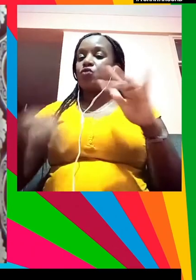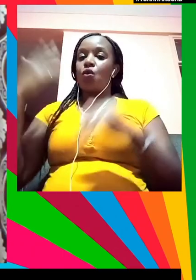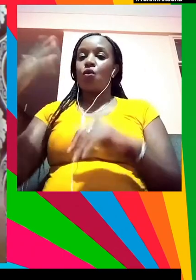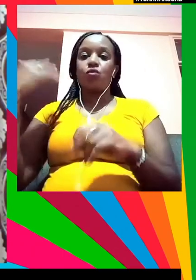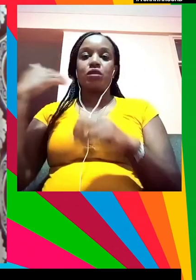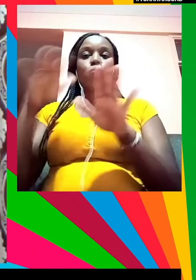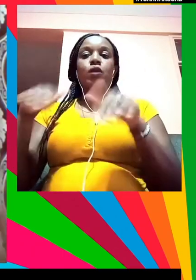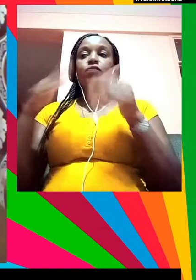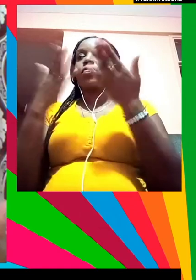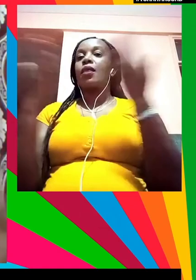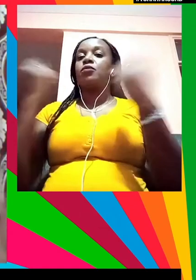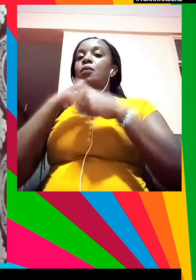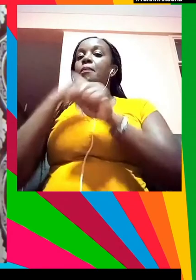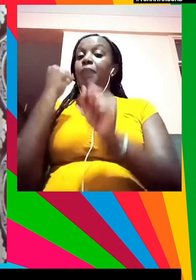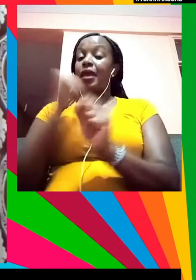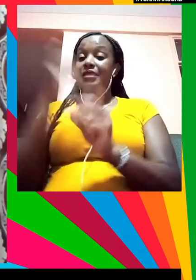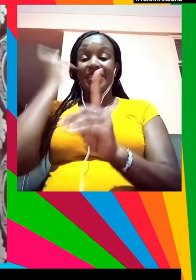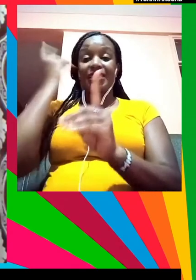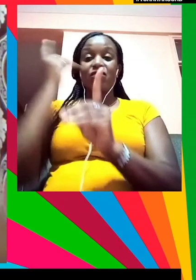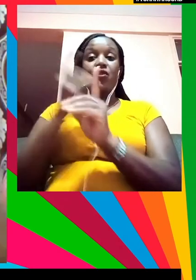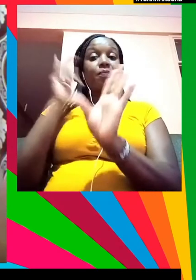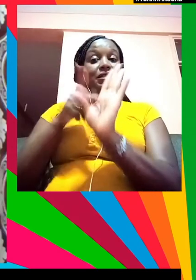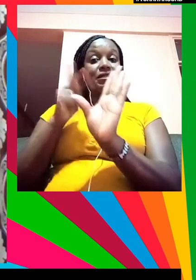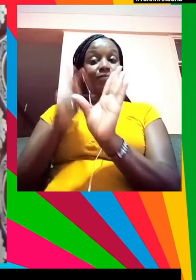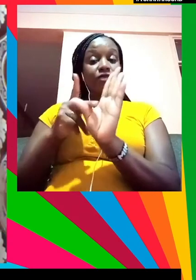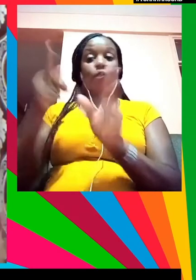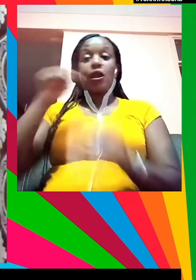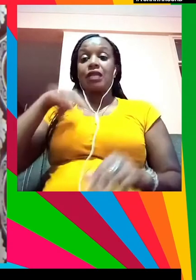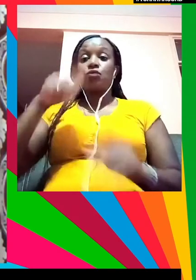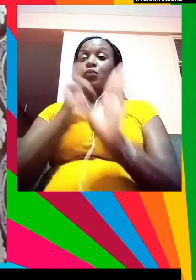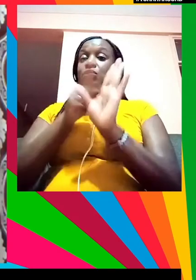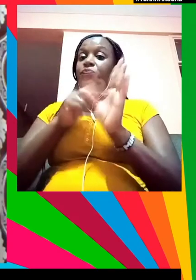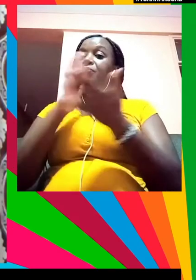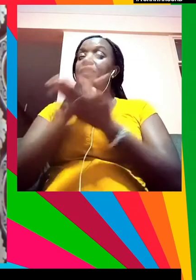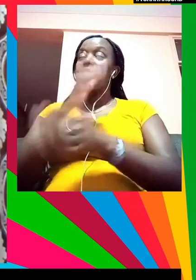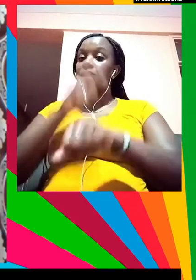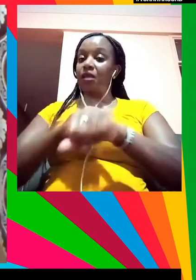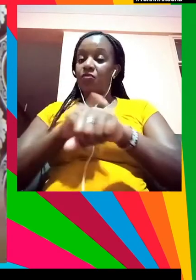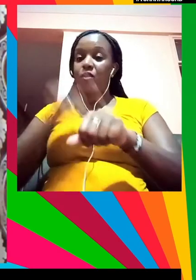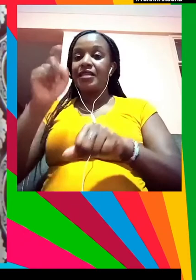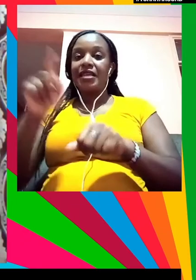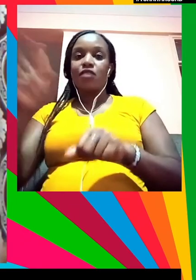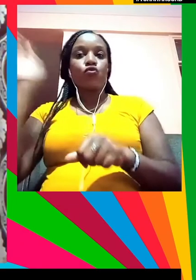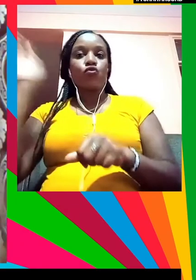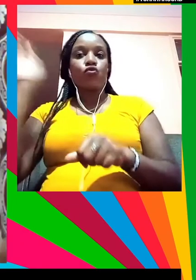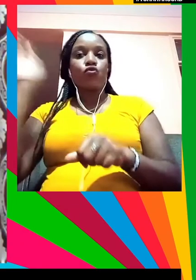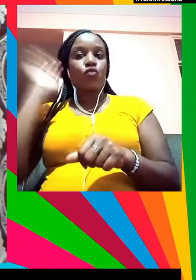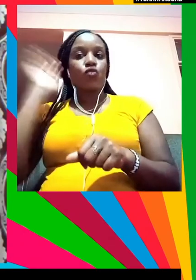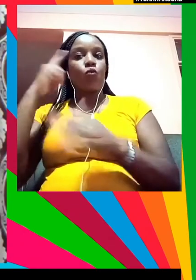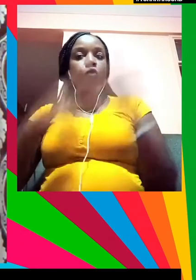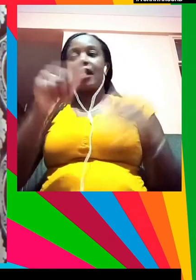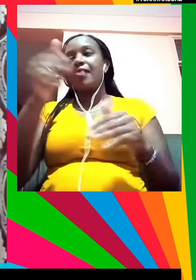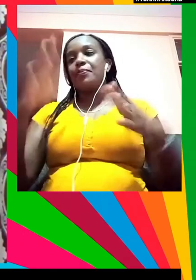podemos esperar que ellos tomen decisiones para dejarnos participar a veces tenemos que enseñarles lo que se pierden para que se den